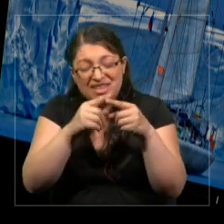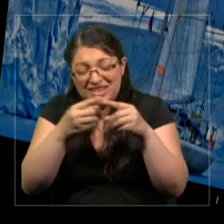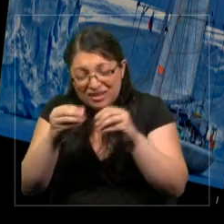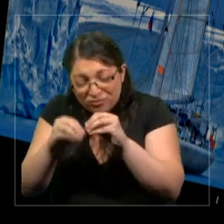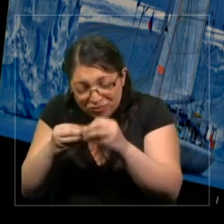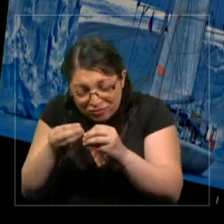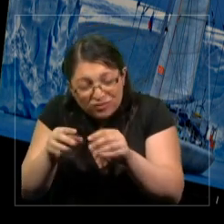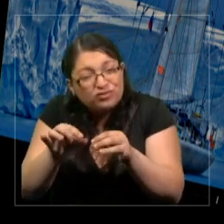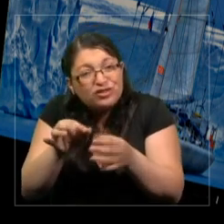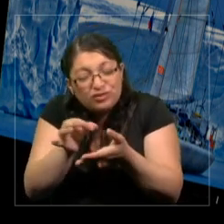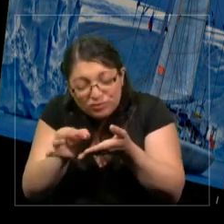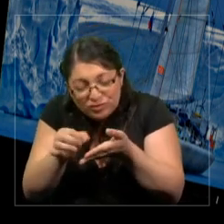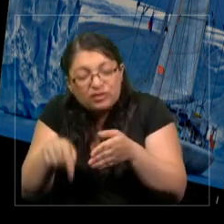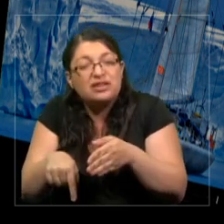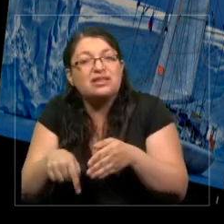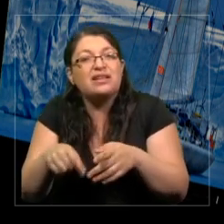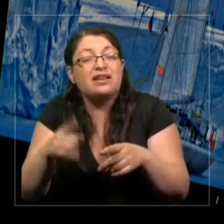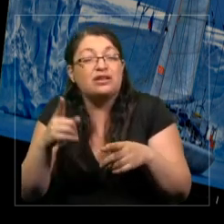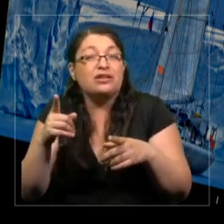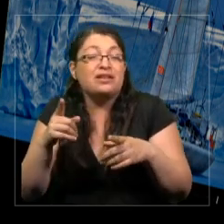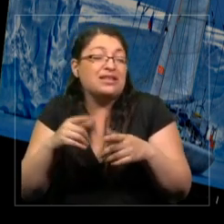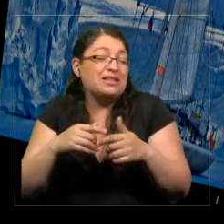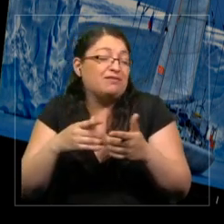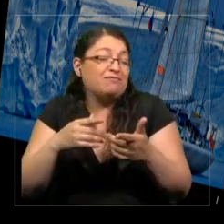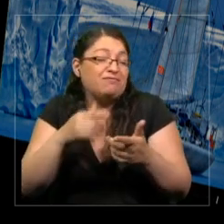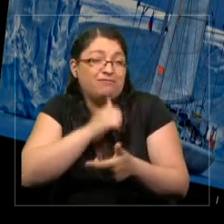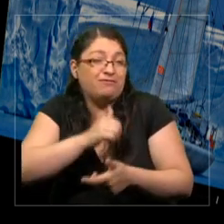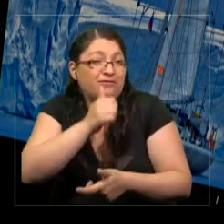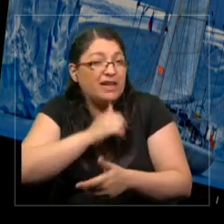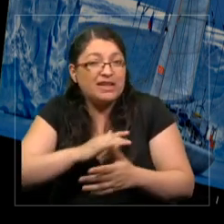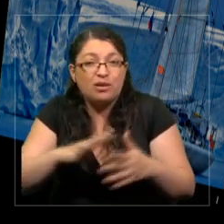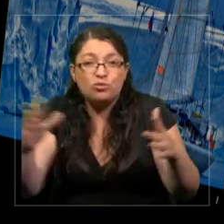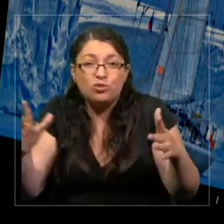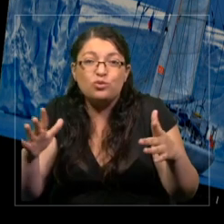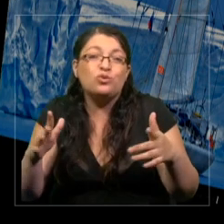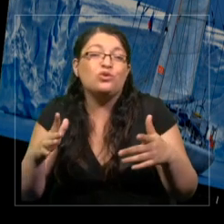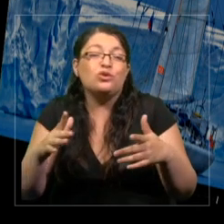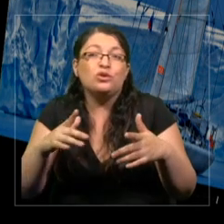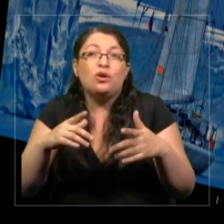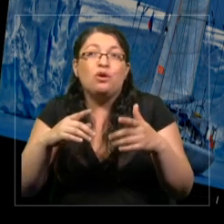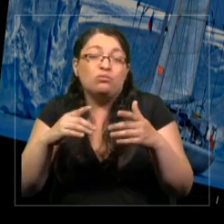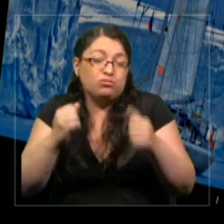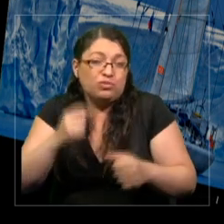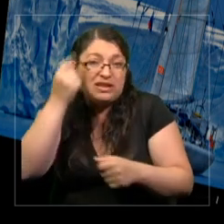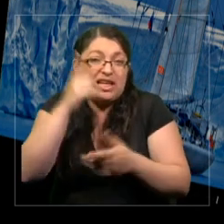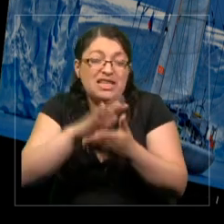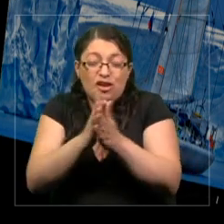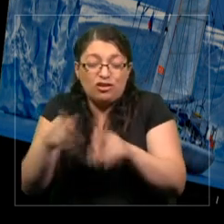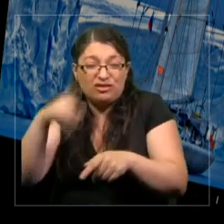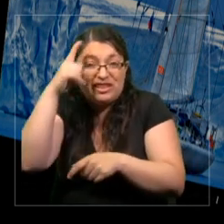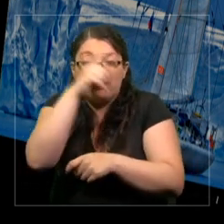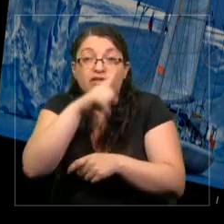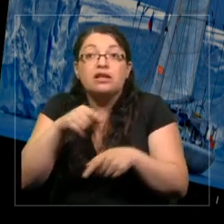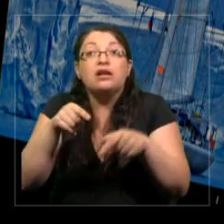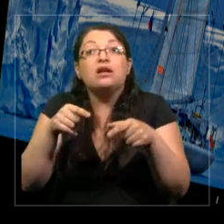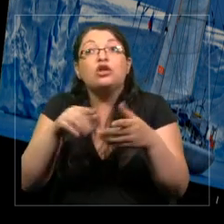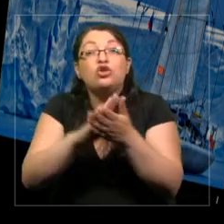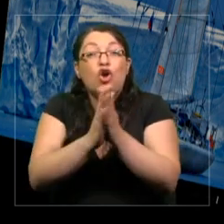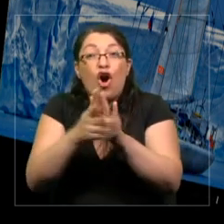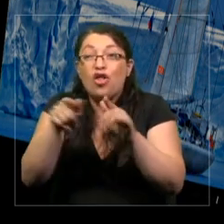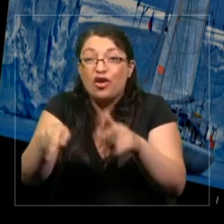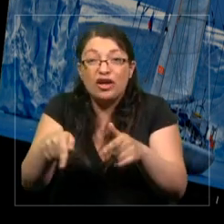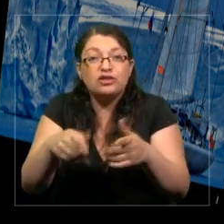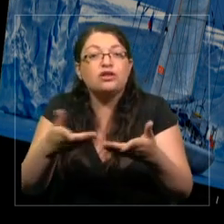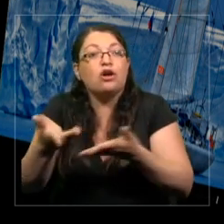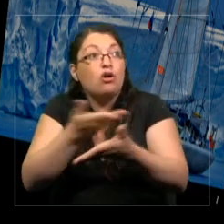llegar a la complejidad de todo esto. Y con esta evaluación global, con este compartimiento de la vida que muy pocas